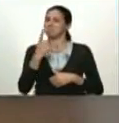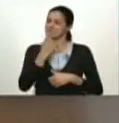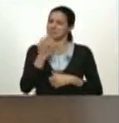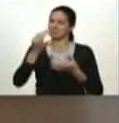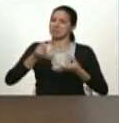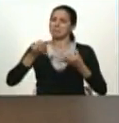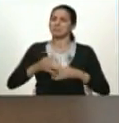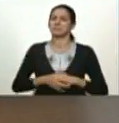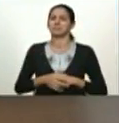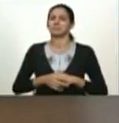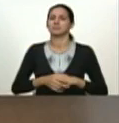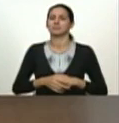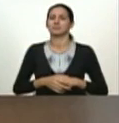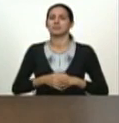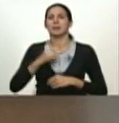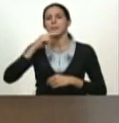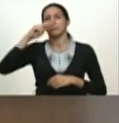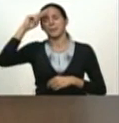papá de Simón